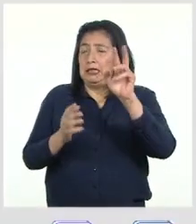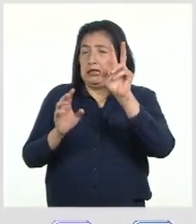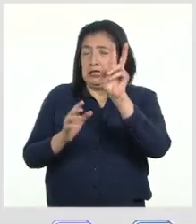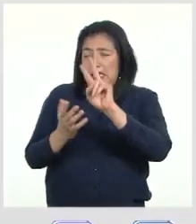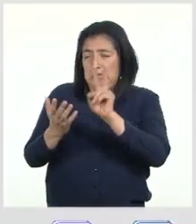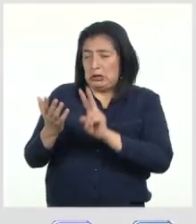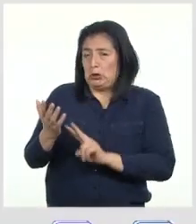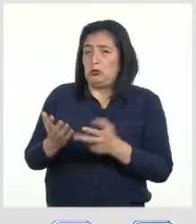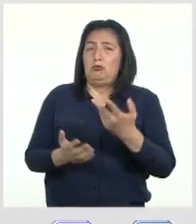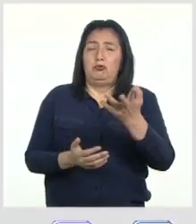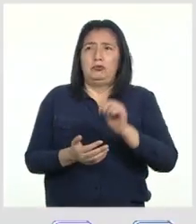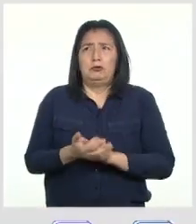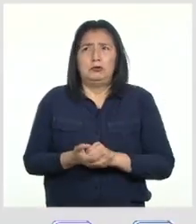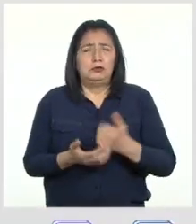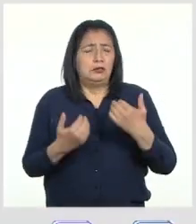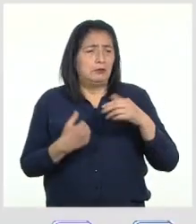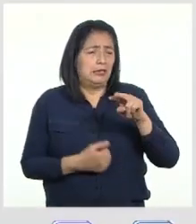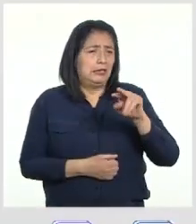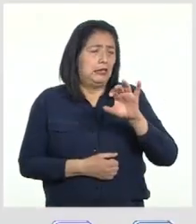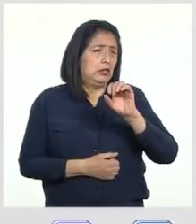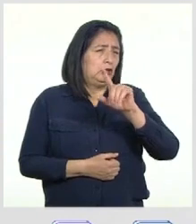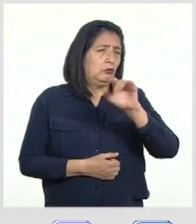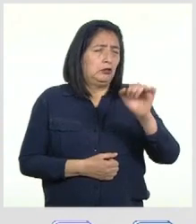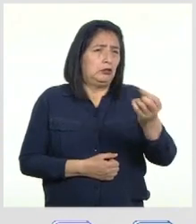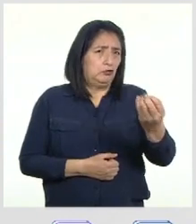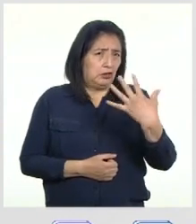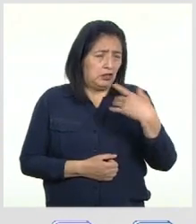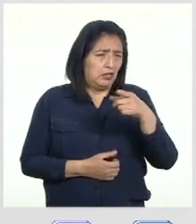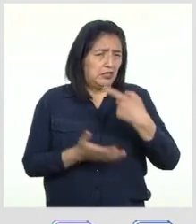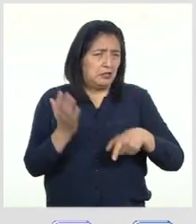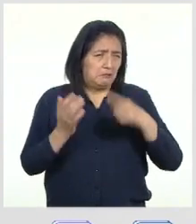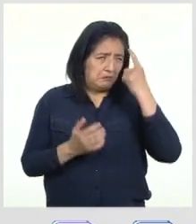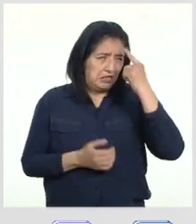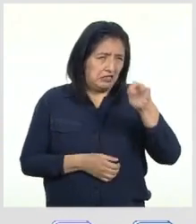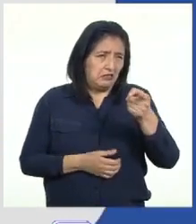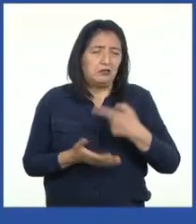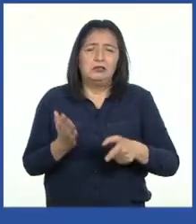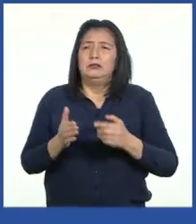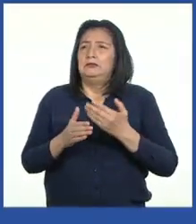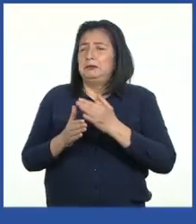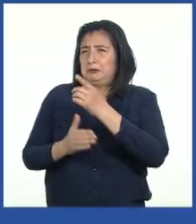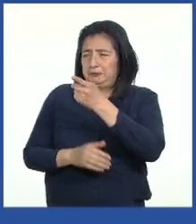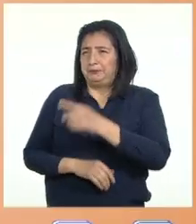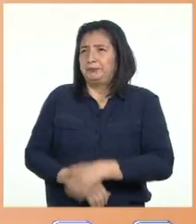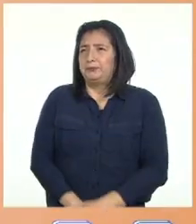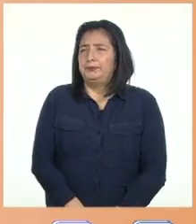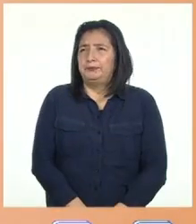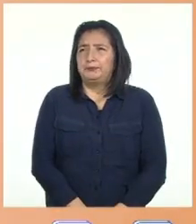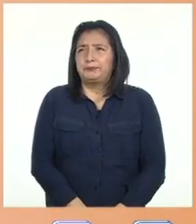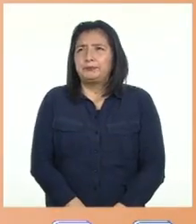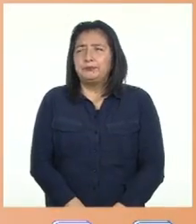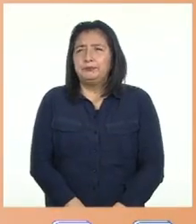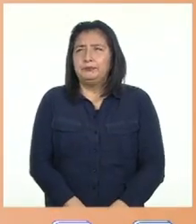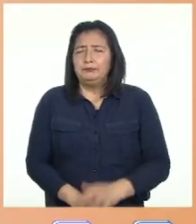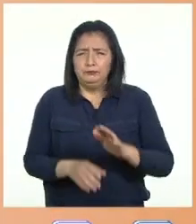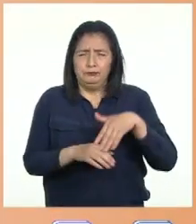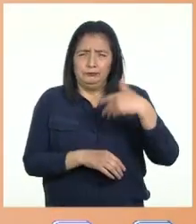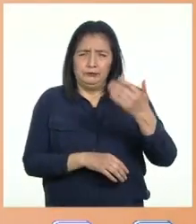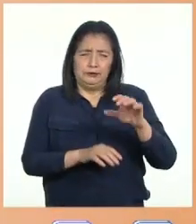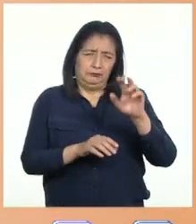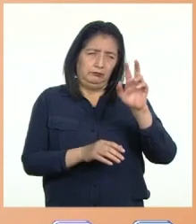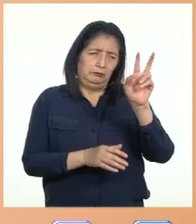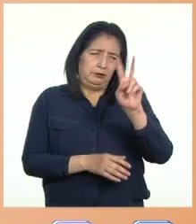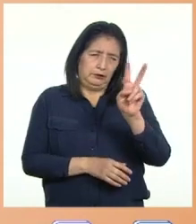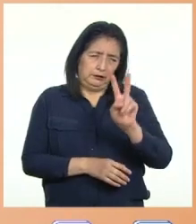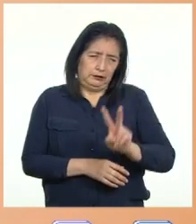tan útil, pedimos a Nicole que nos diera sus impresiones Veamos lo que compartió Después de leer el